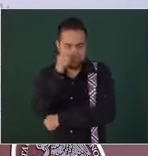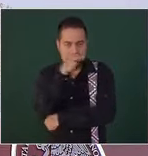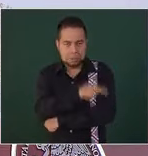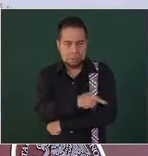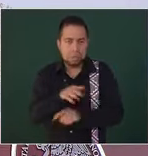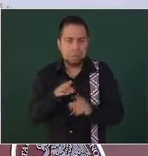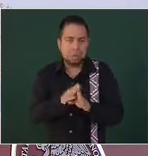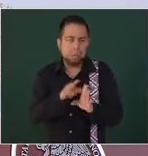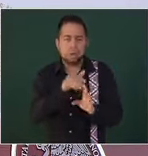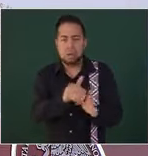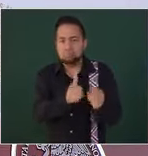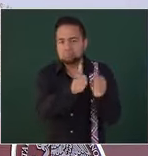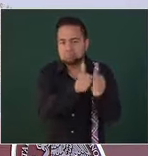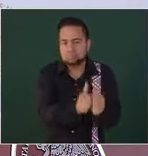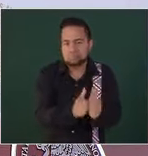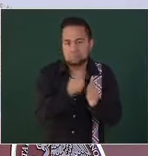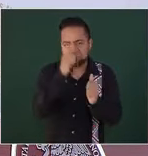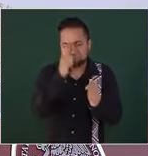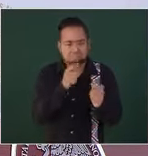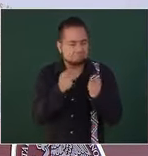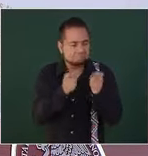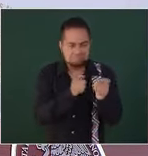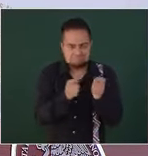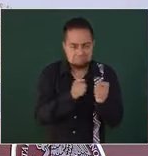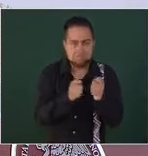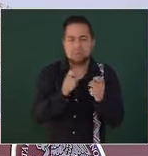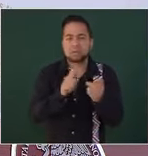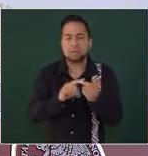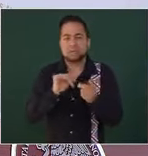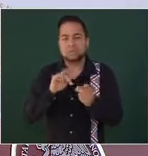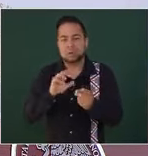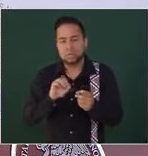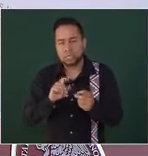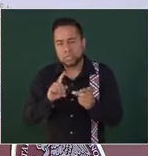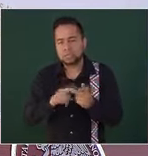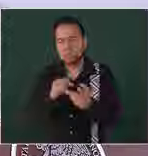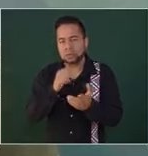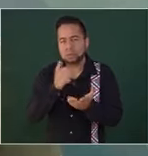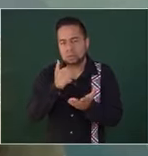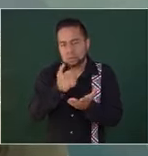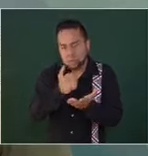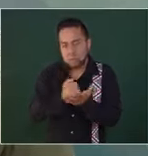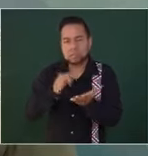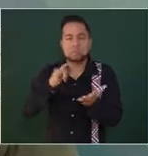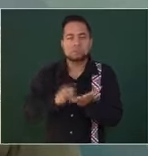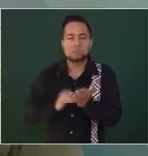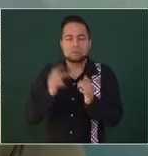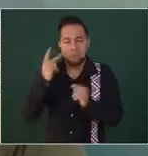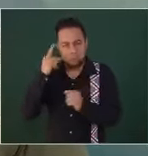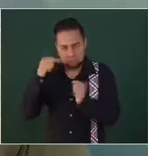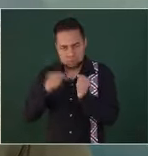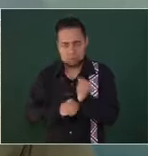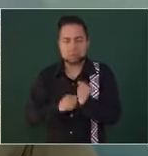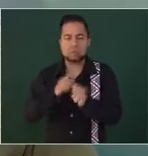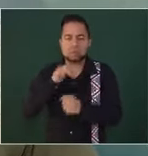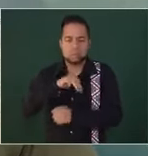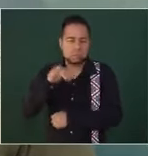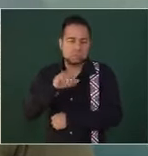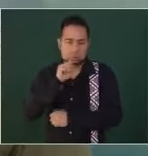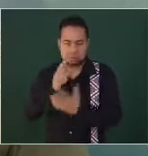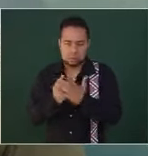alojamiento y despliegue es en Niscotel, en Ciudad de Ixtepec, Puerto Escondido, Mehuatlán y Pinotepa Nacional.